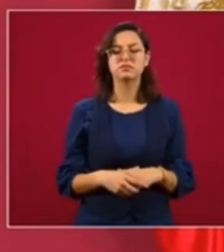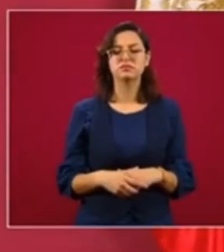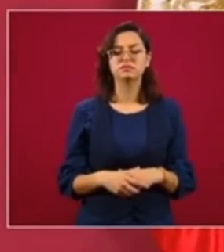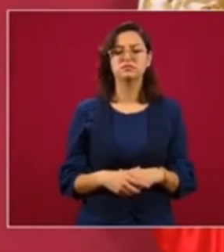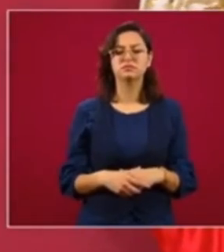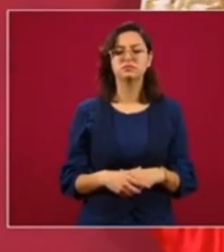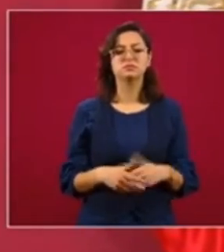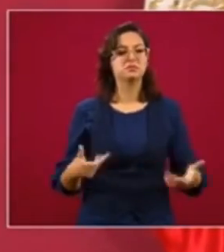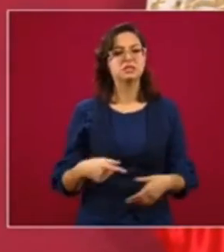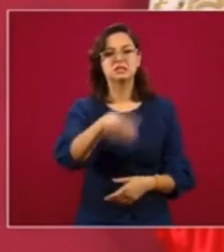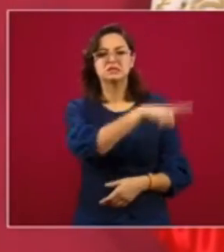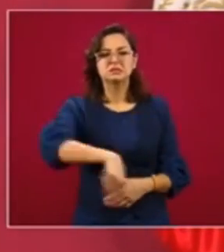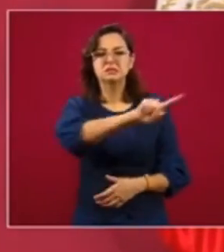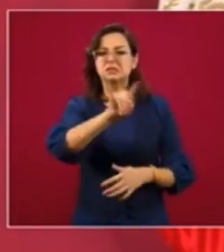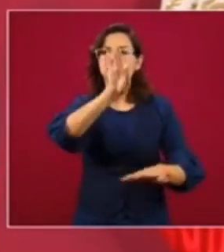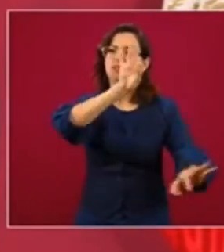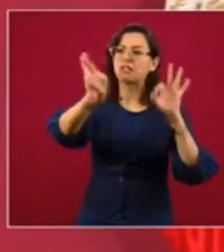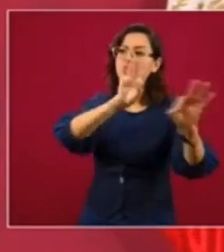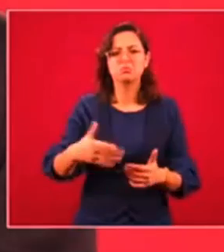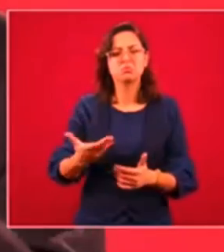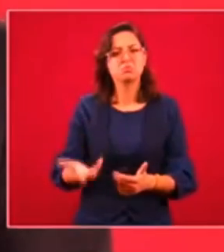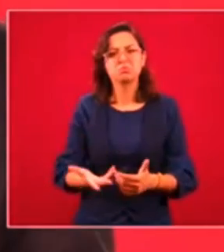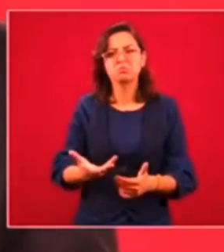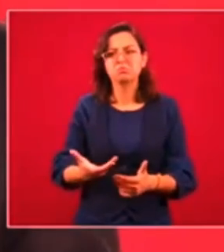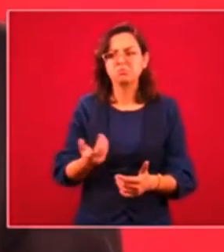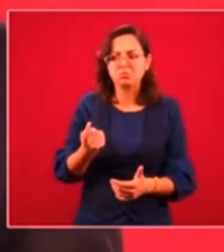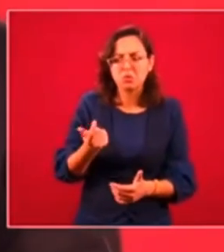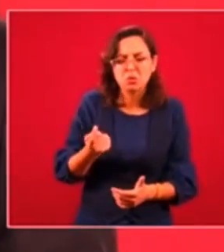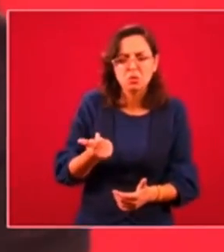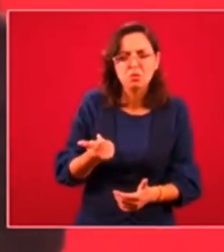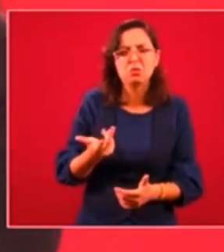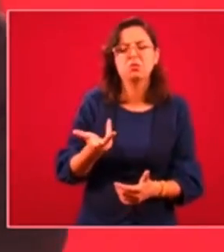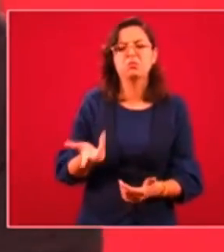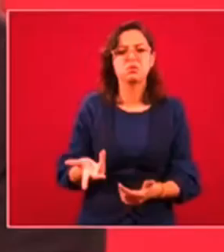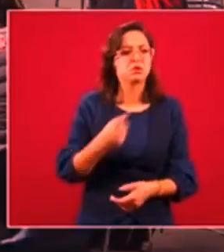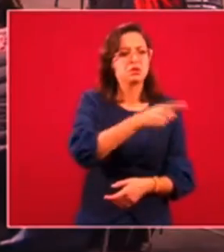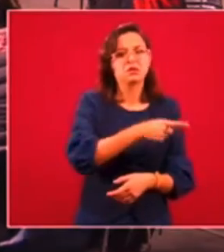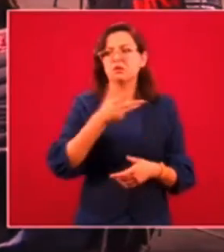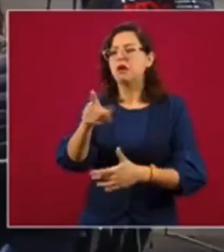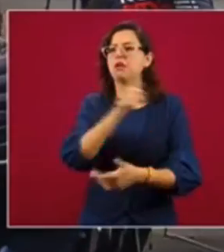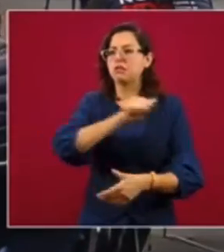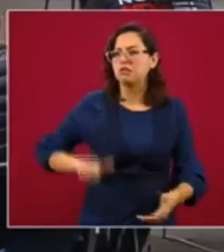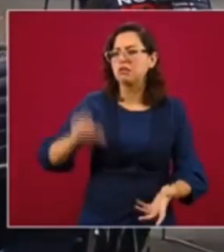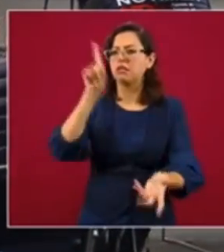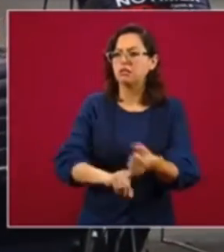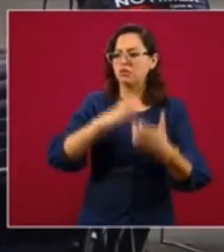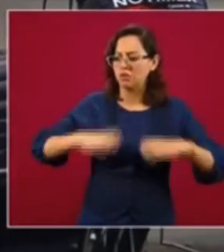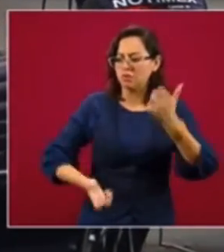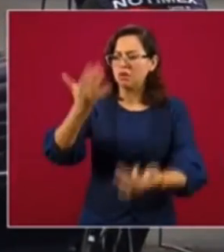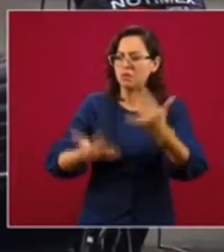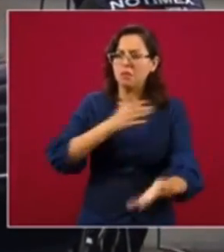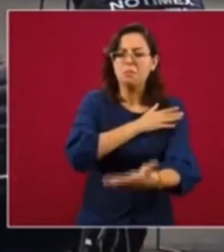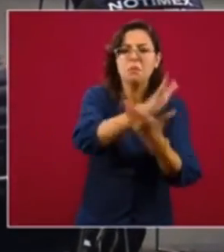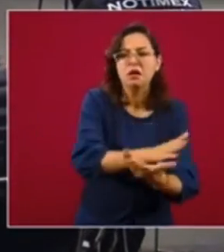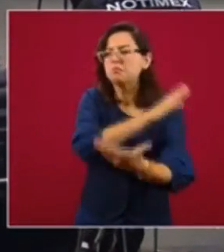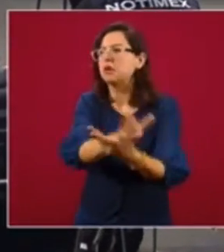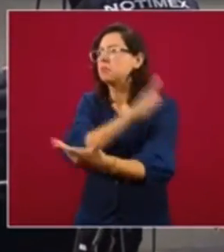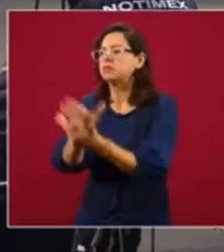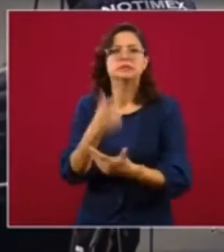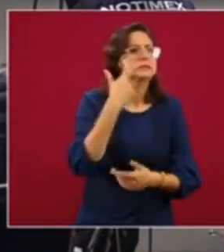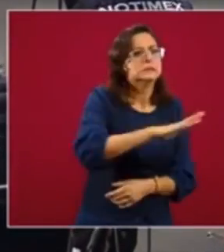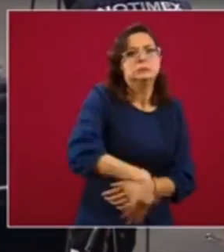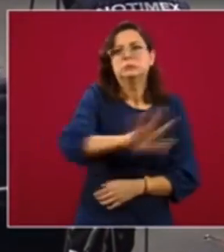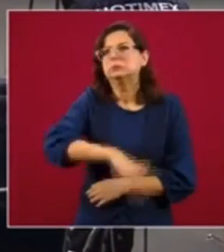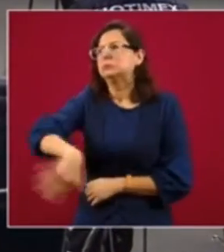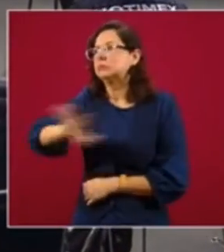sugieren que ocultamos los fallecimientos, van a los panteones, van a los hornos crematorios, no sólo medios nacionales